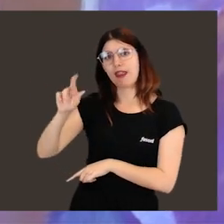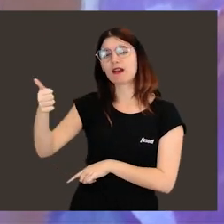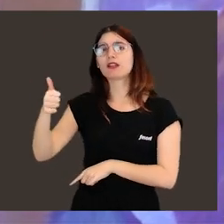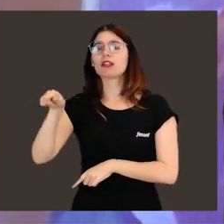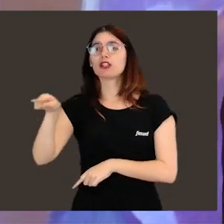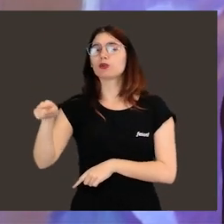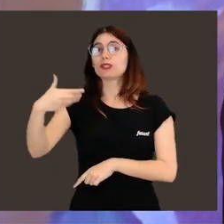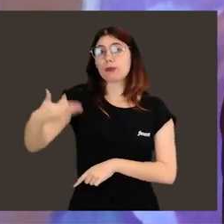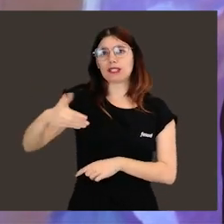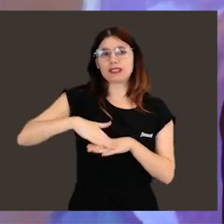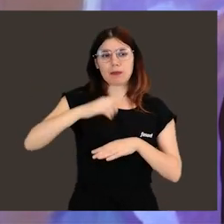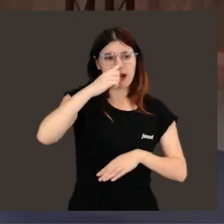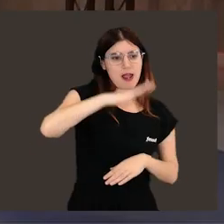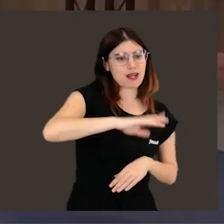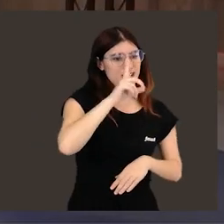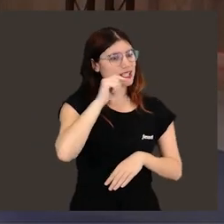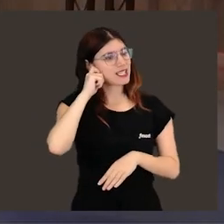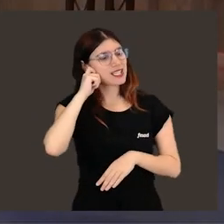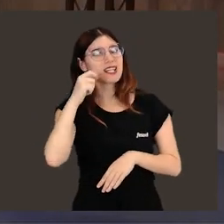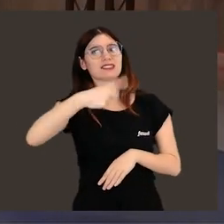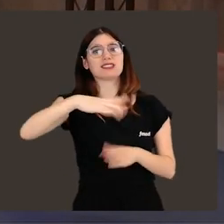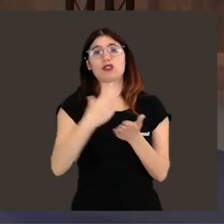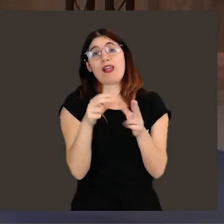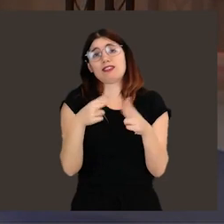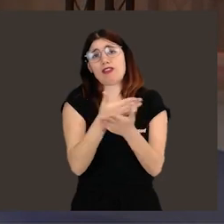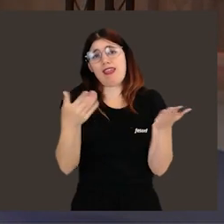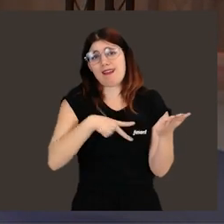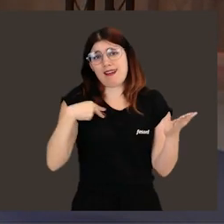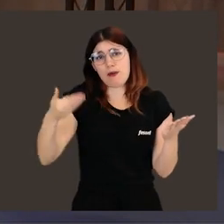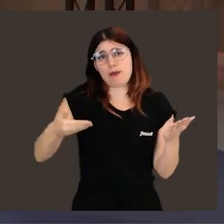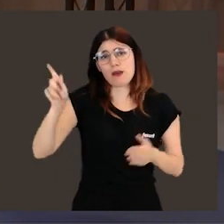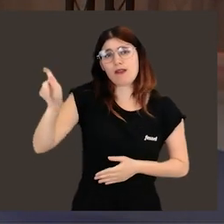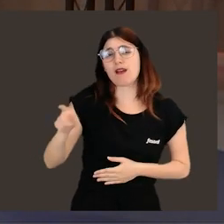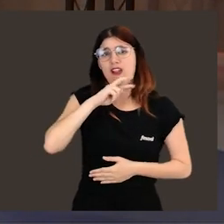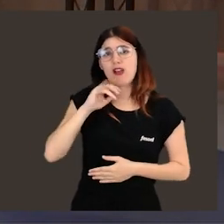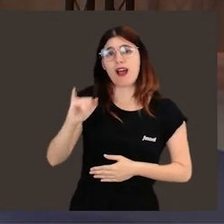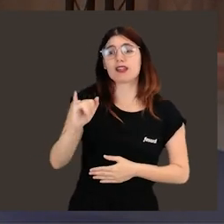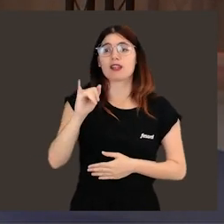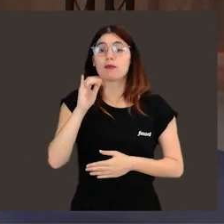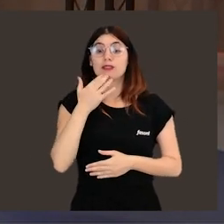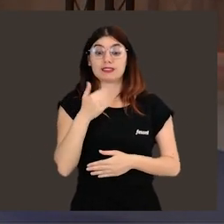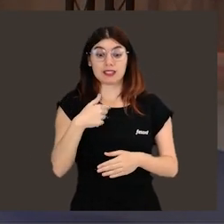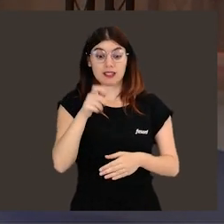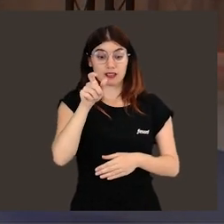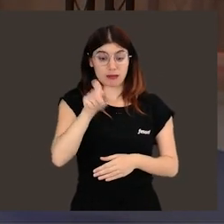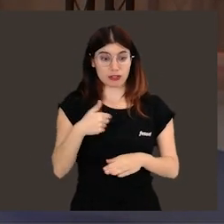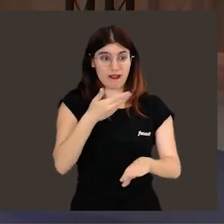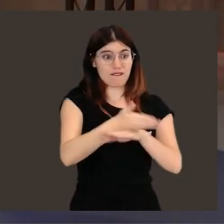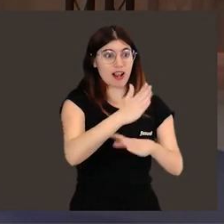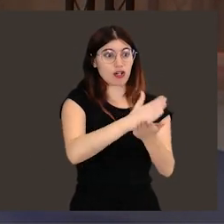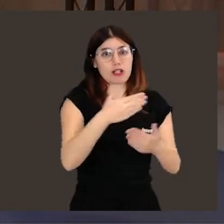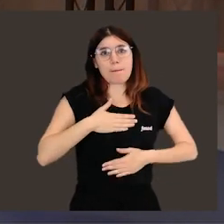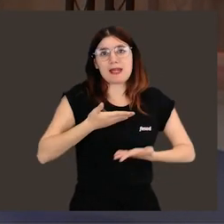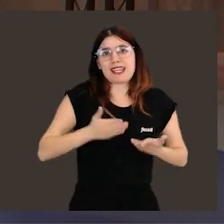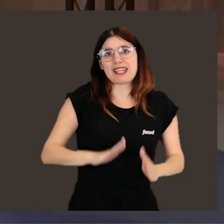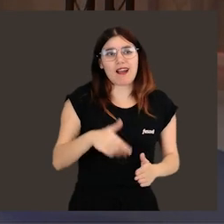¿Hasta qué punto es importante para niñas, niños y para todo a la sociedad, creo yo, el que vaya al cole,